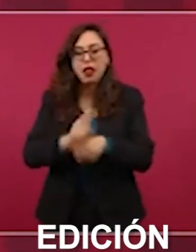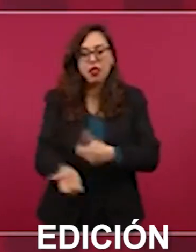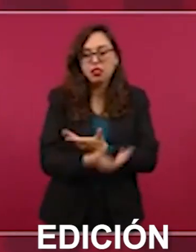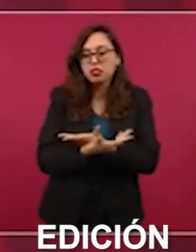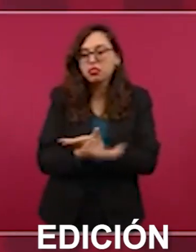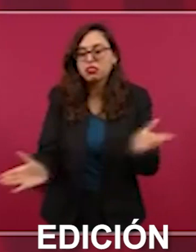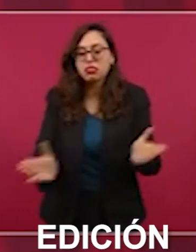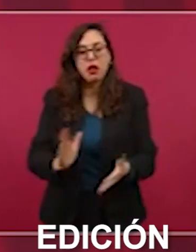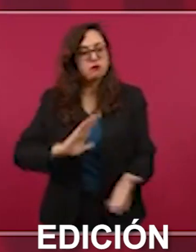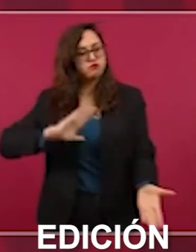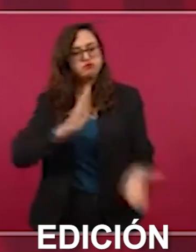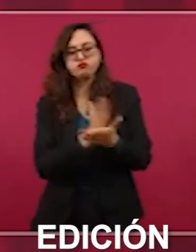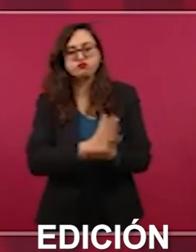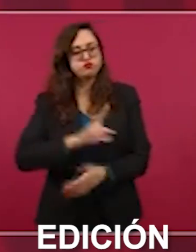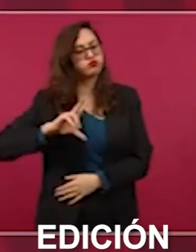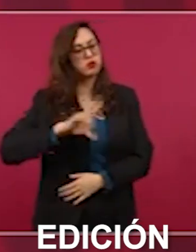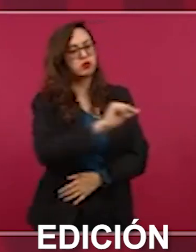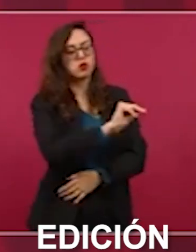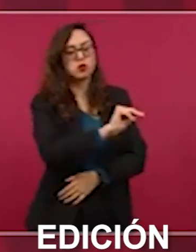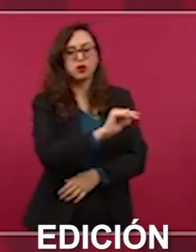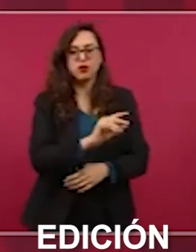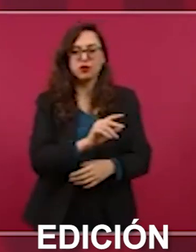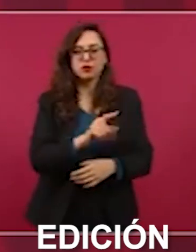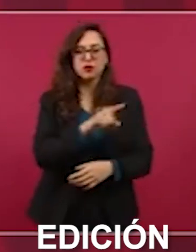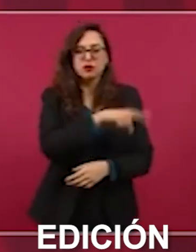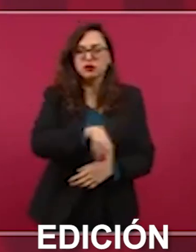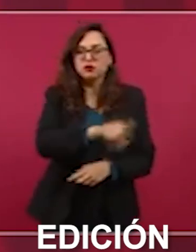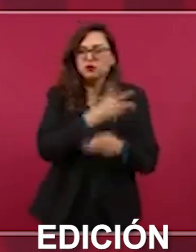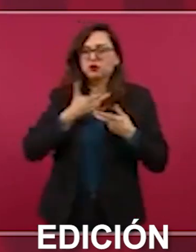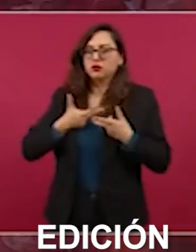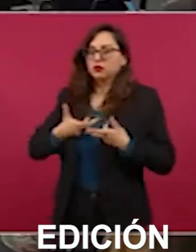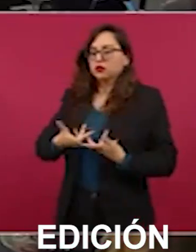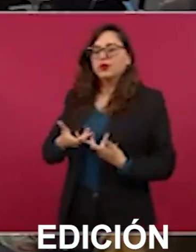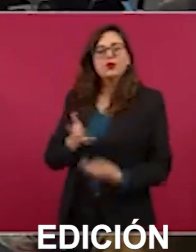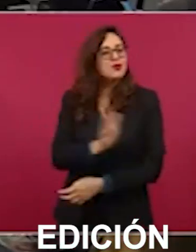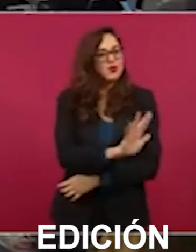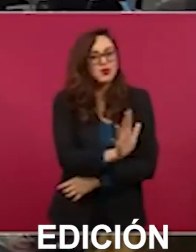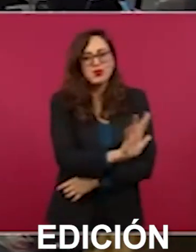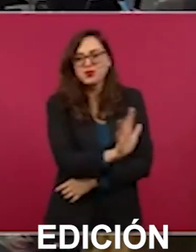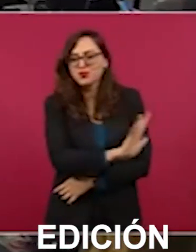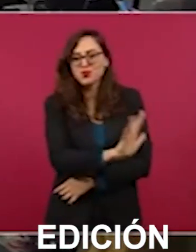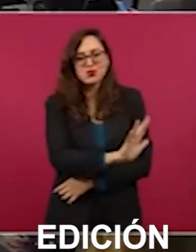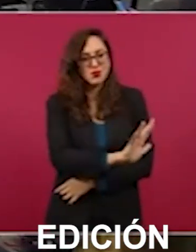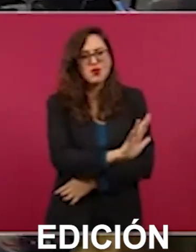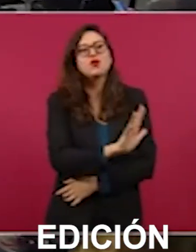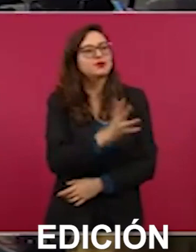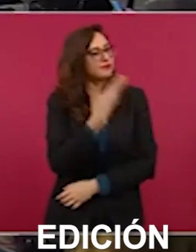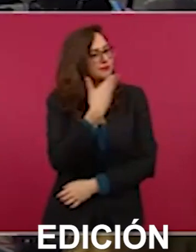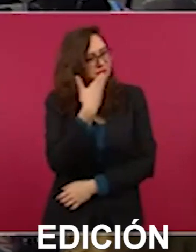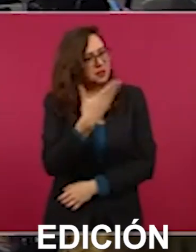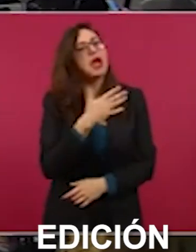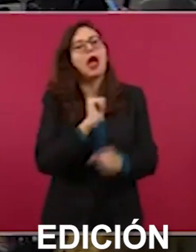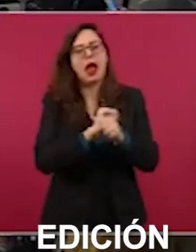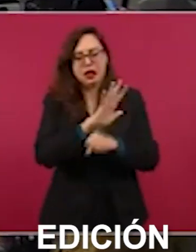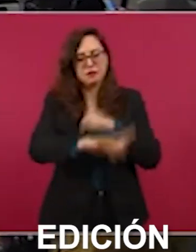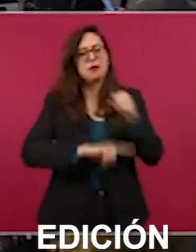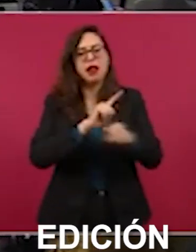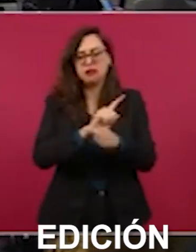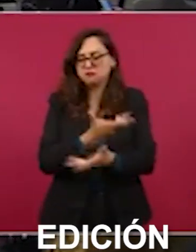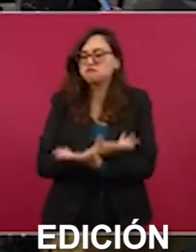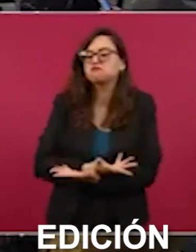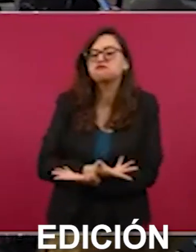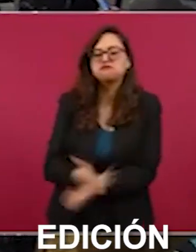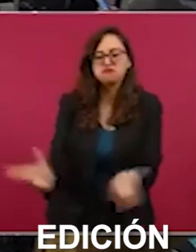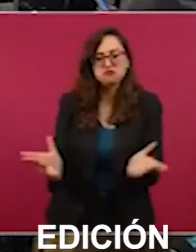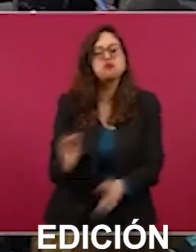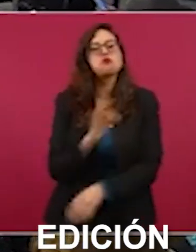el tema que el tema es que ese maíz esté sujeto a